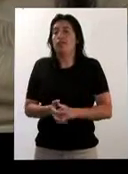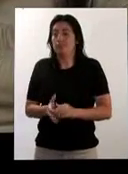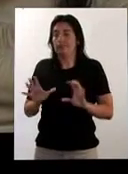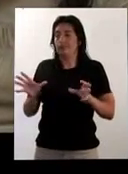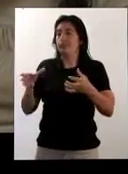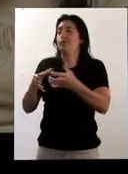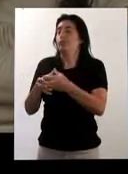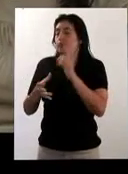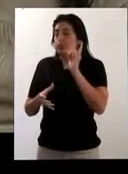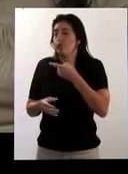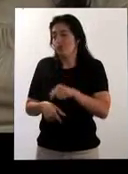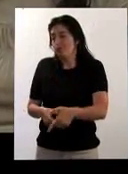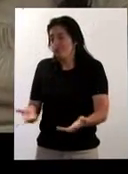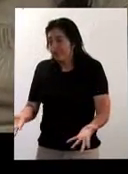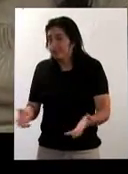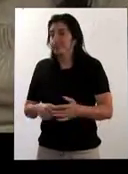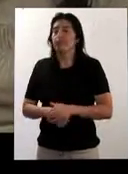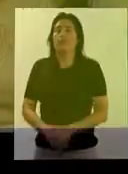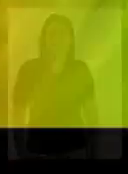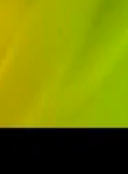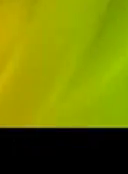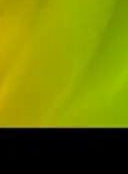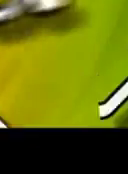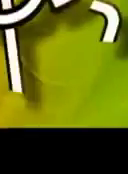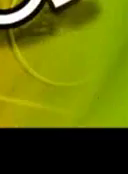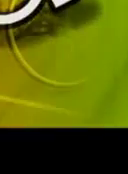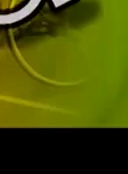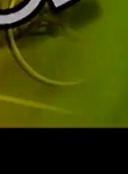Entonces, eso lo que está pasando ahorita con la comunidad sorda en el país.